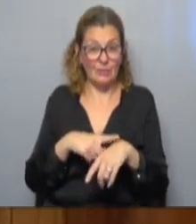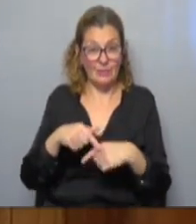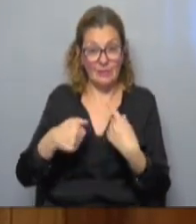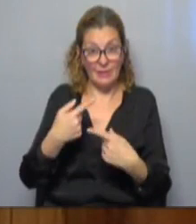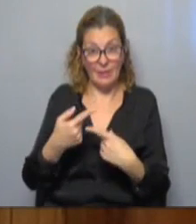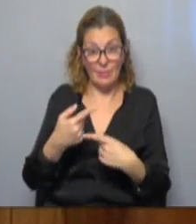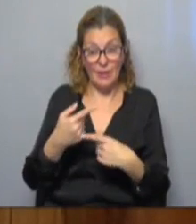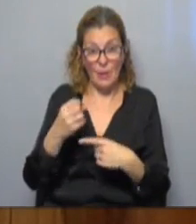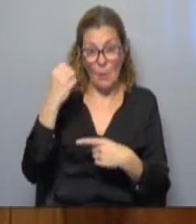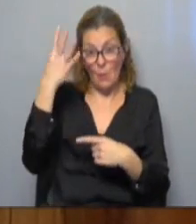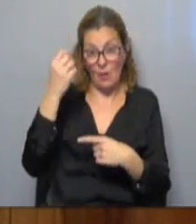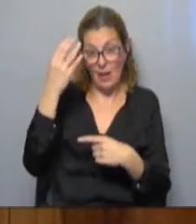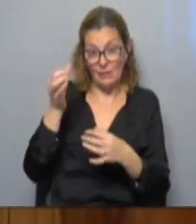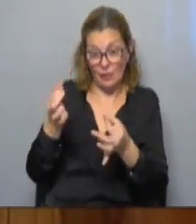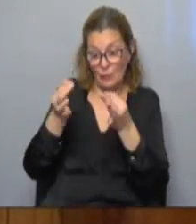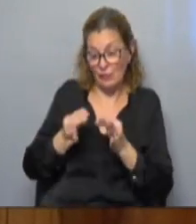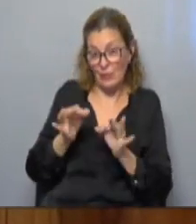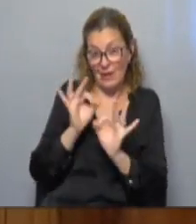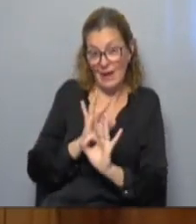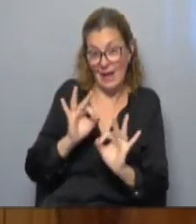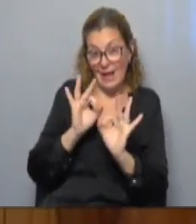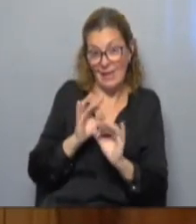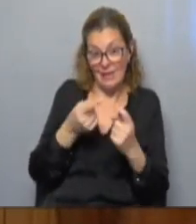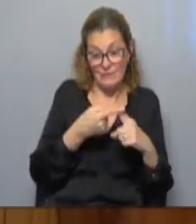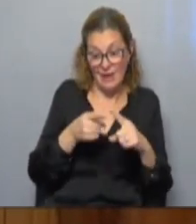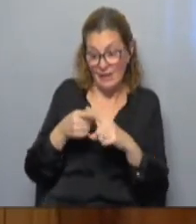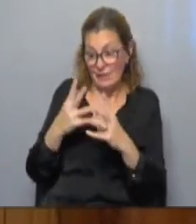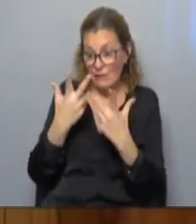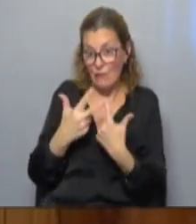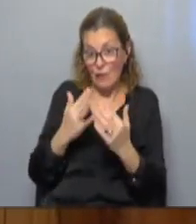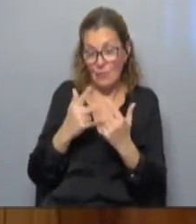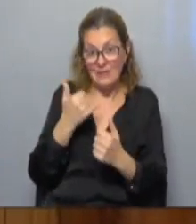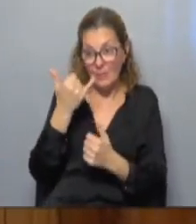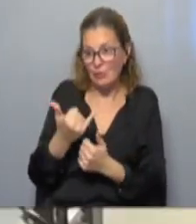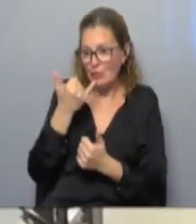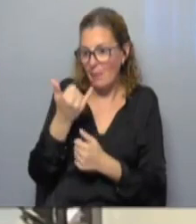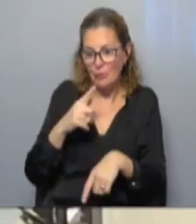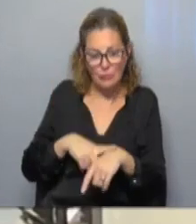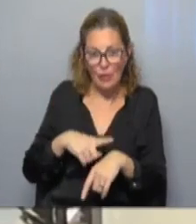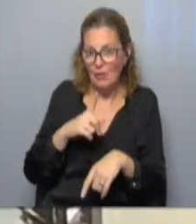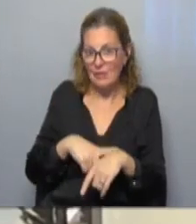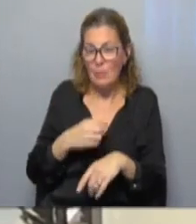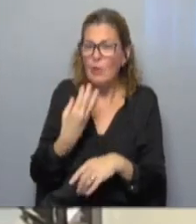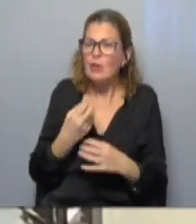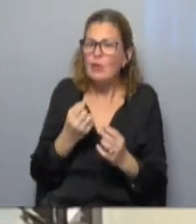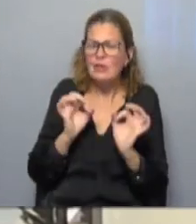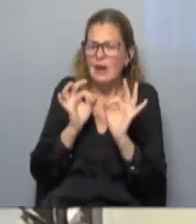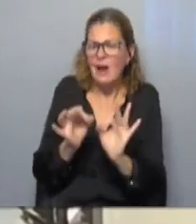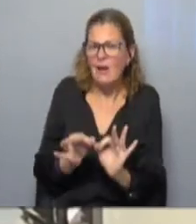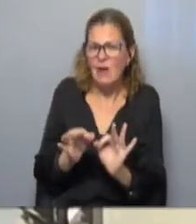sin ninguna ambulancia que hubiese llegado pidiéndola por tres medios distintos y llamando todo el tiempo para ver por qué no llegaba